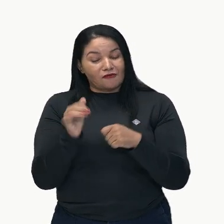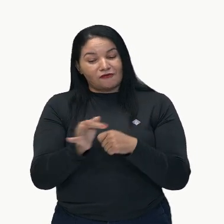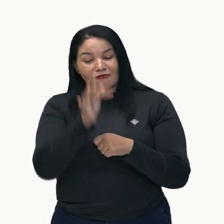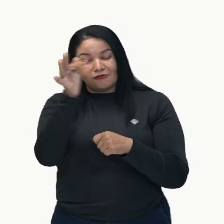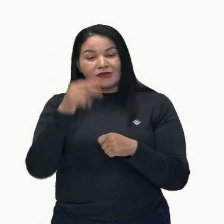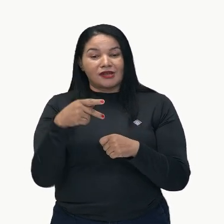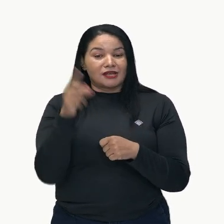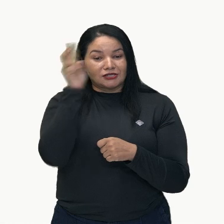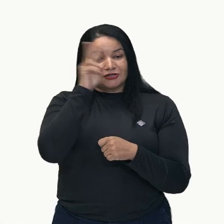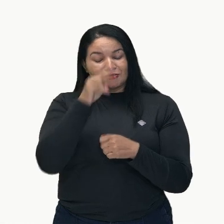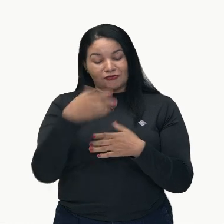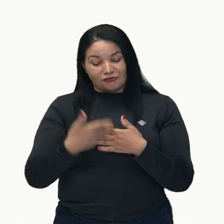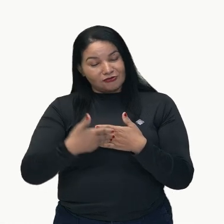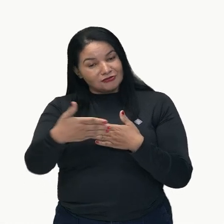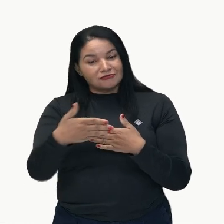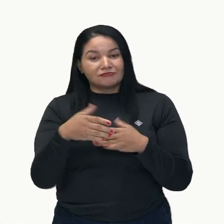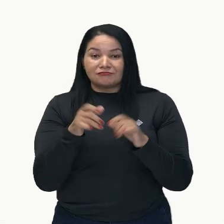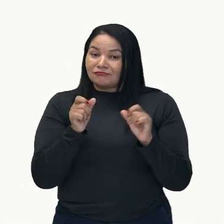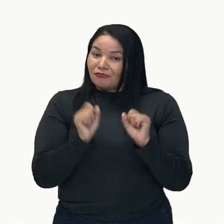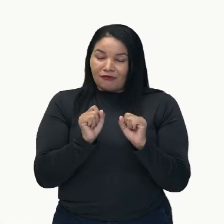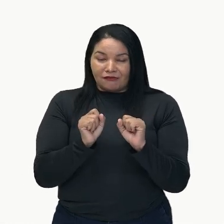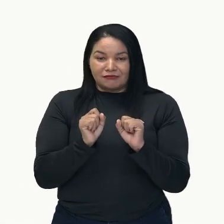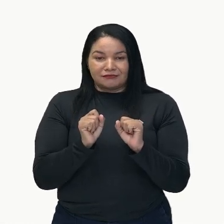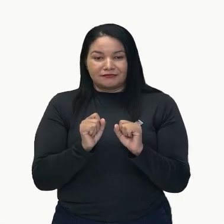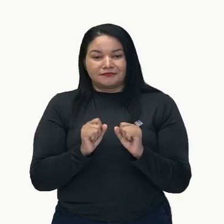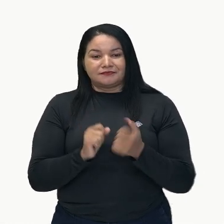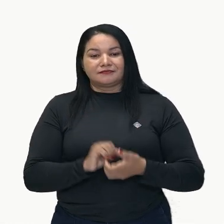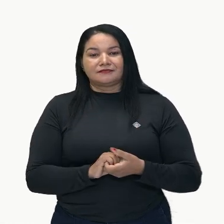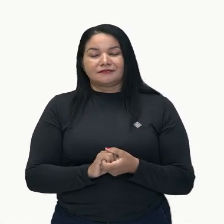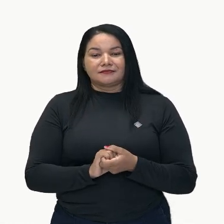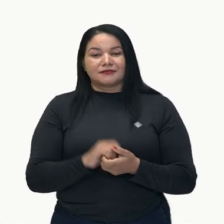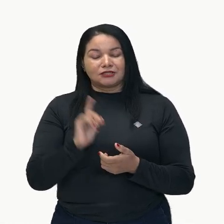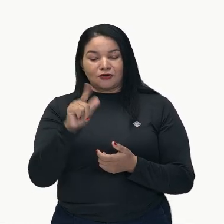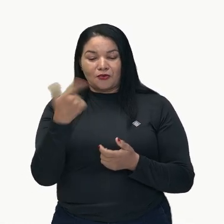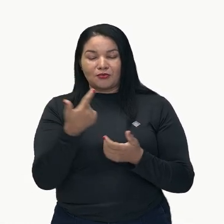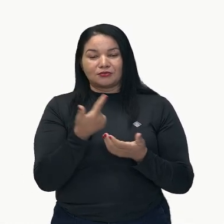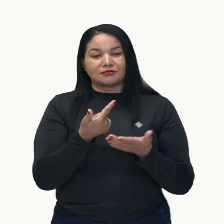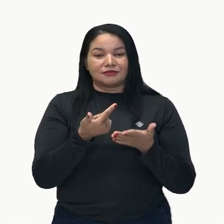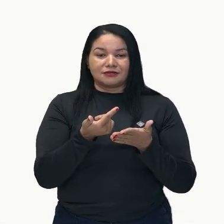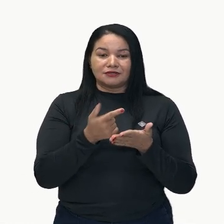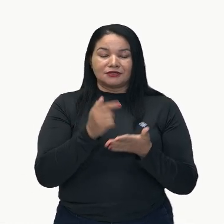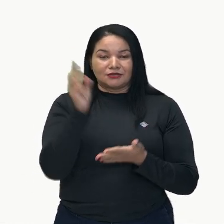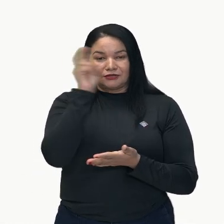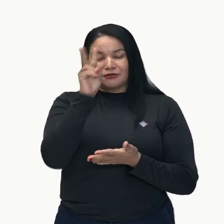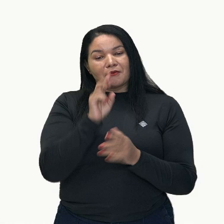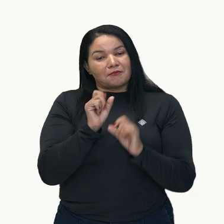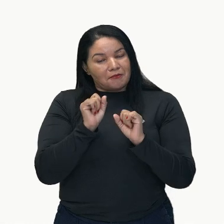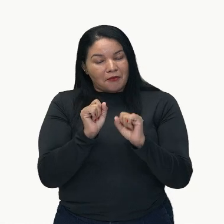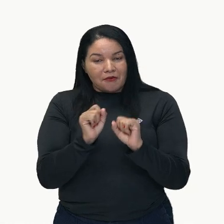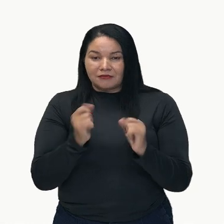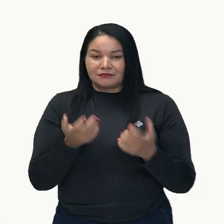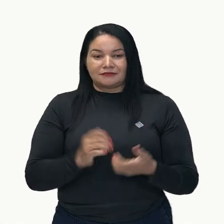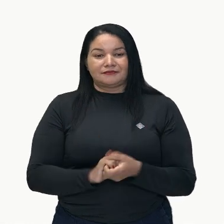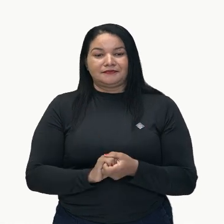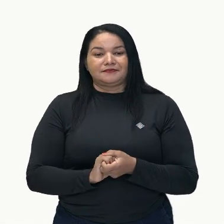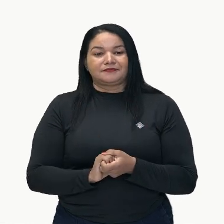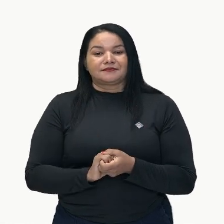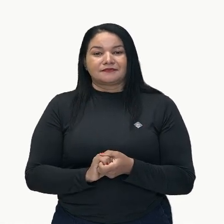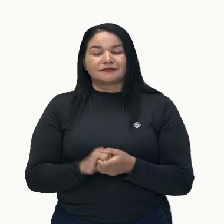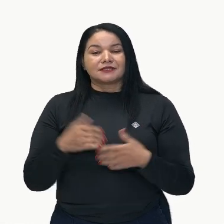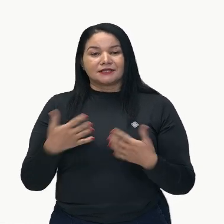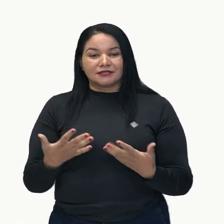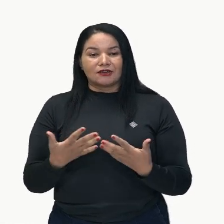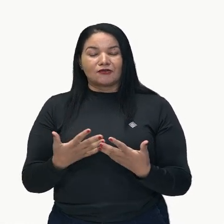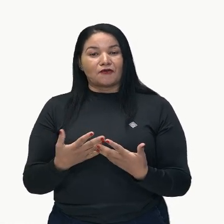continuar la historia en obras posteriores. Entonces, en el desenlace que vamos